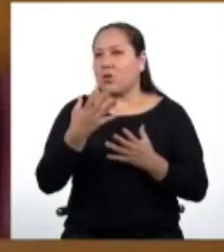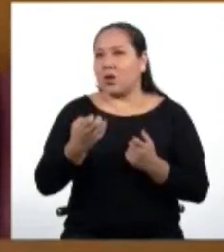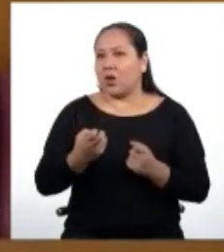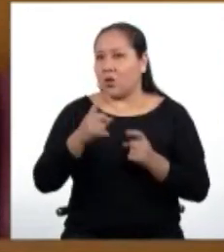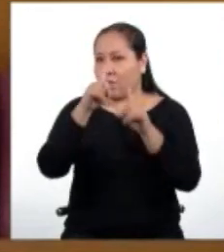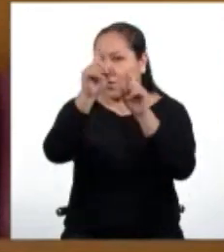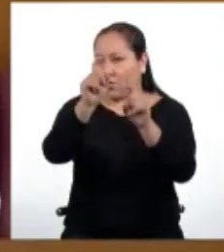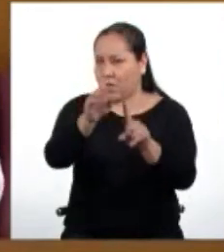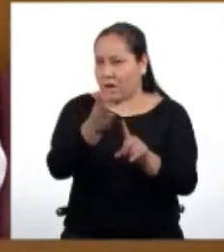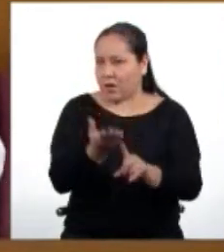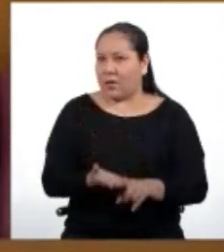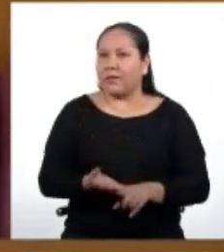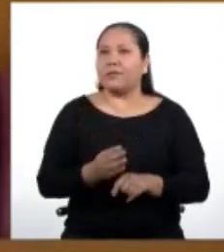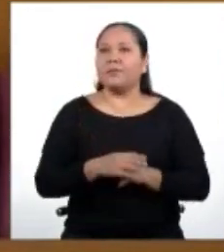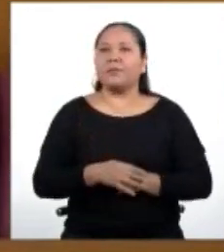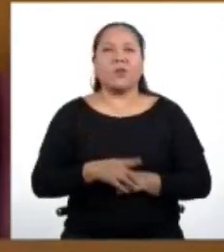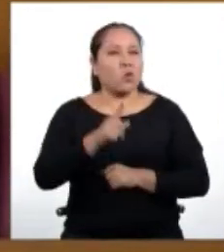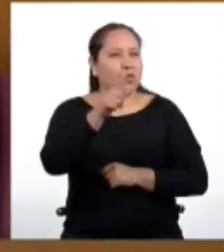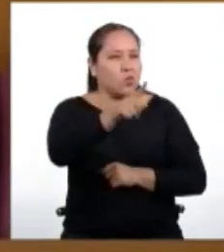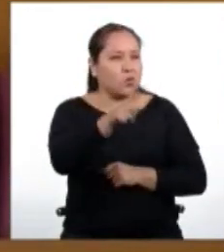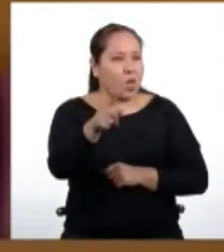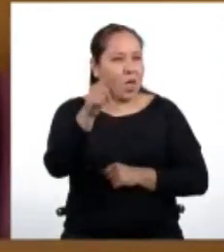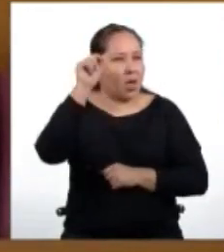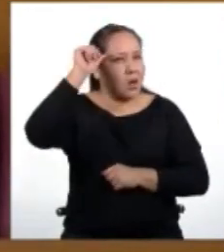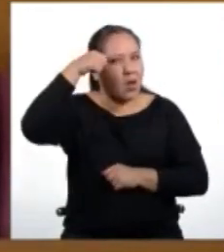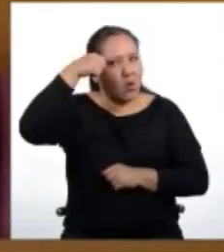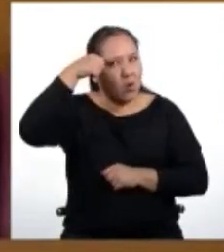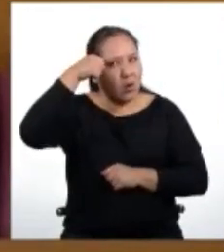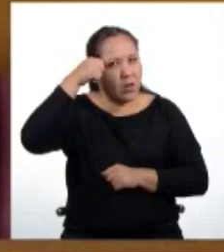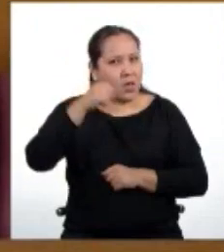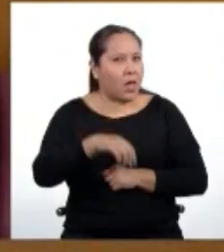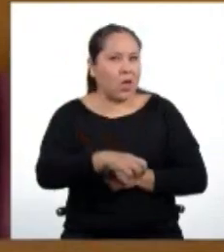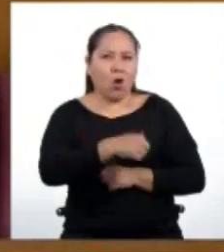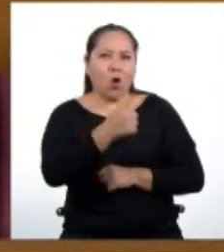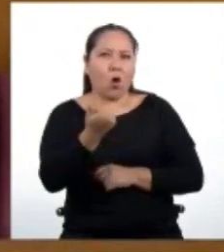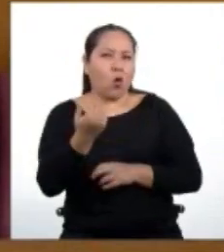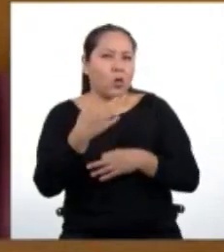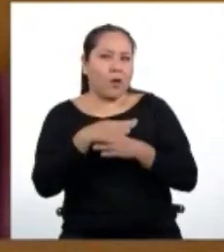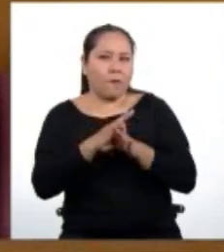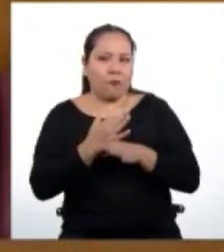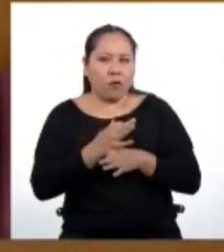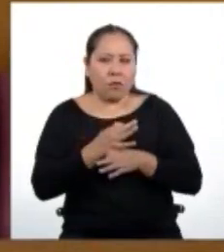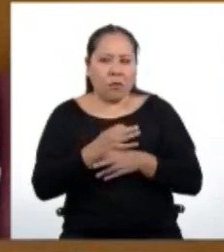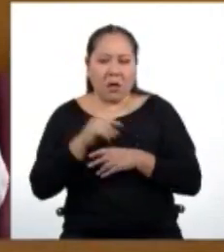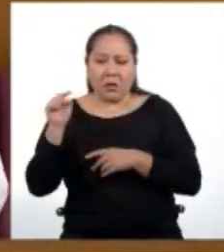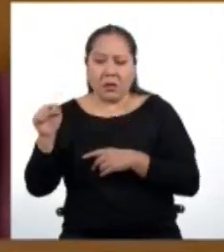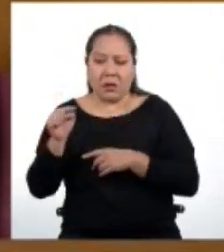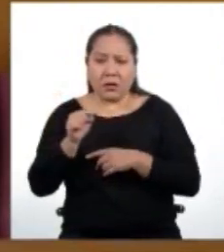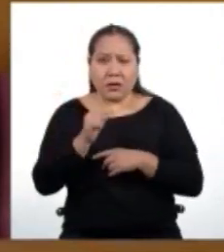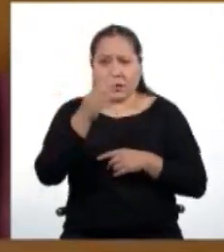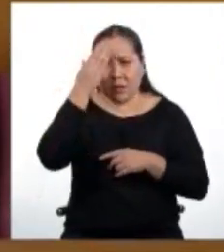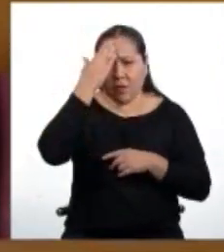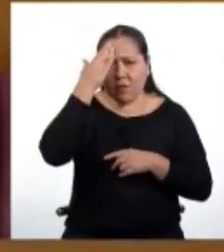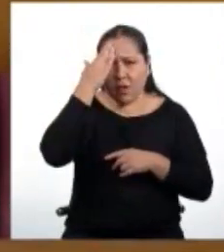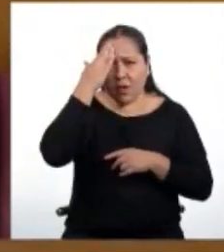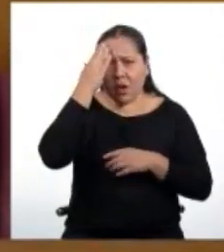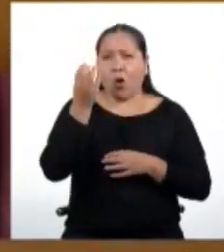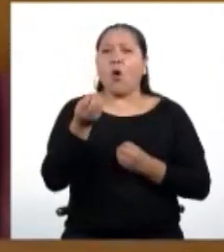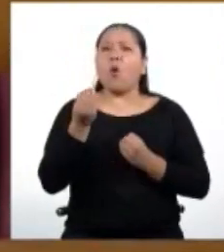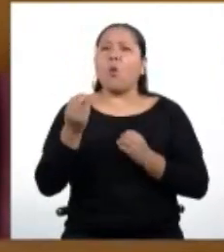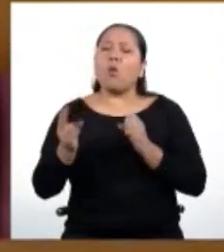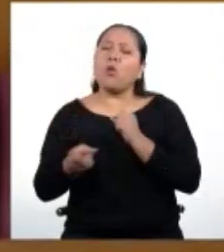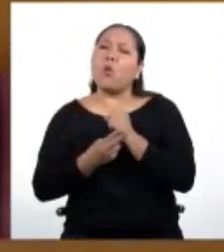siguiente pregunta. ¿Recuerdan si habrá otra forma de calcular lo que ahorró Hugo el quinto mes?